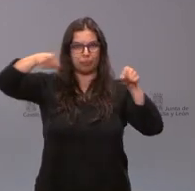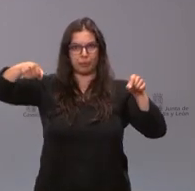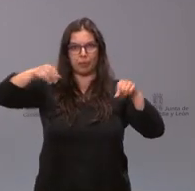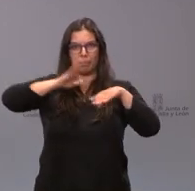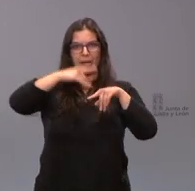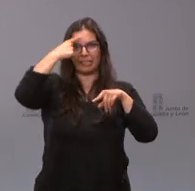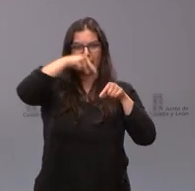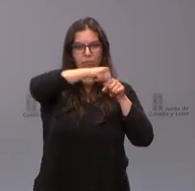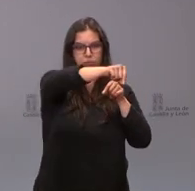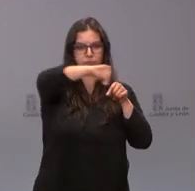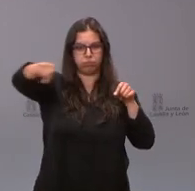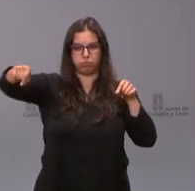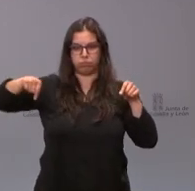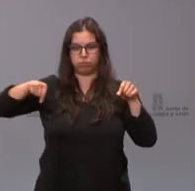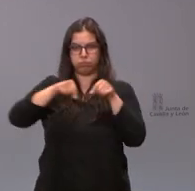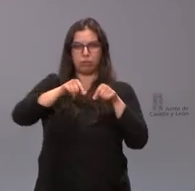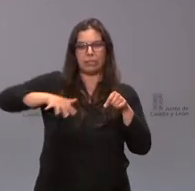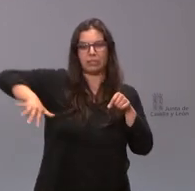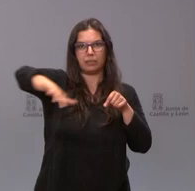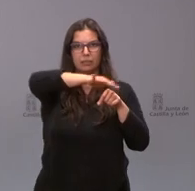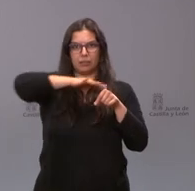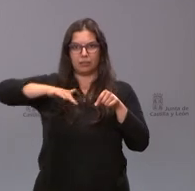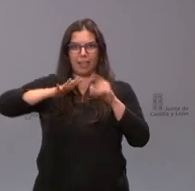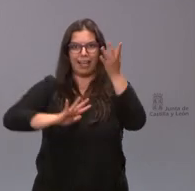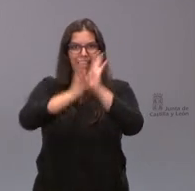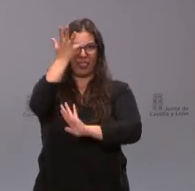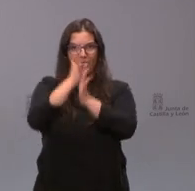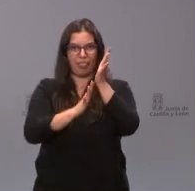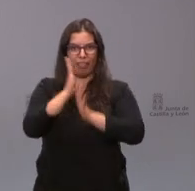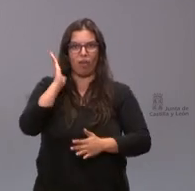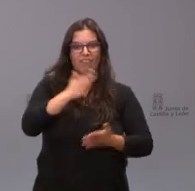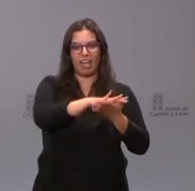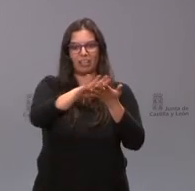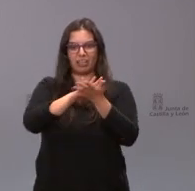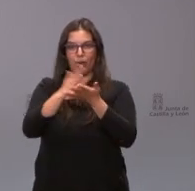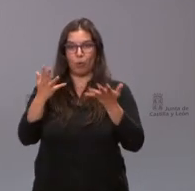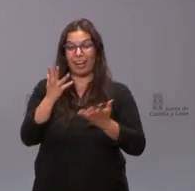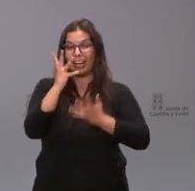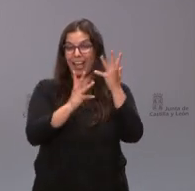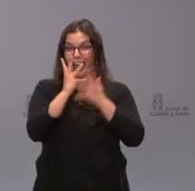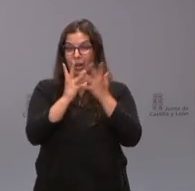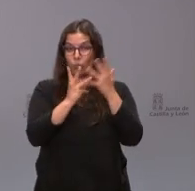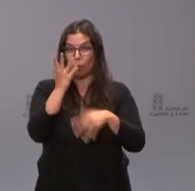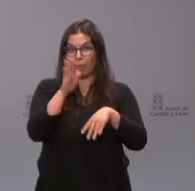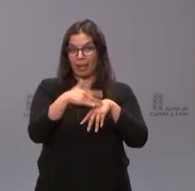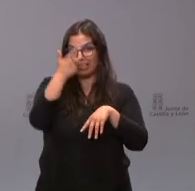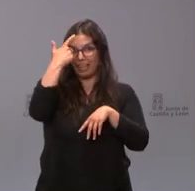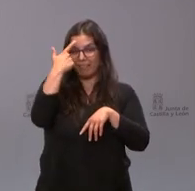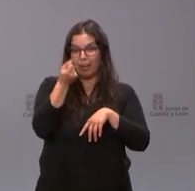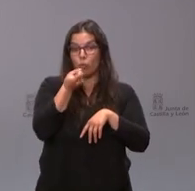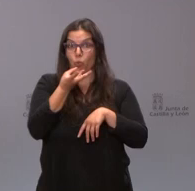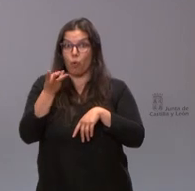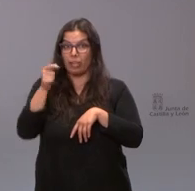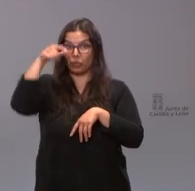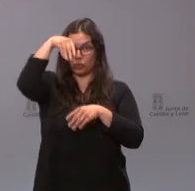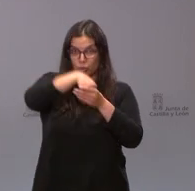del incendio por vía de satélite y lógicamente el cálculo del área de la misma en todo lo que está en el